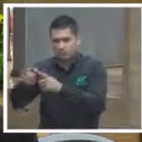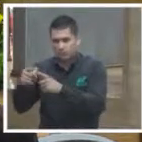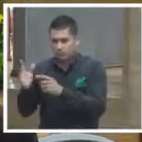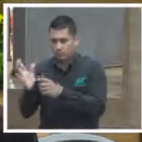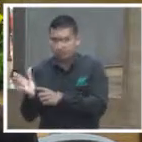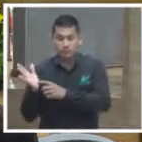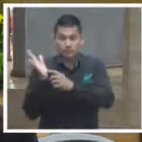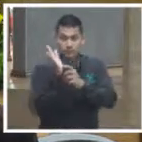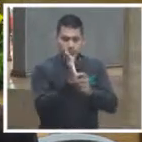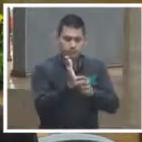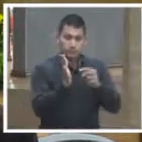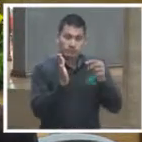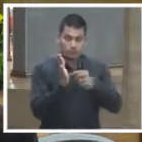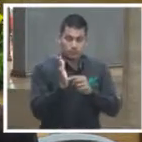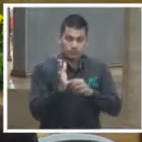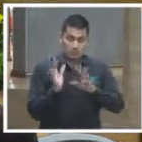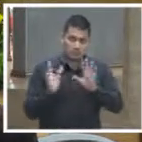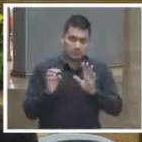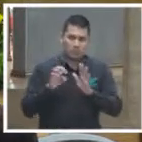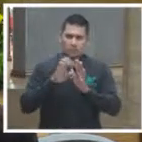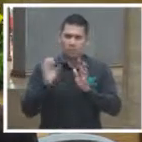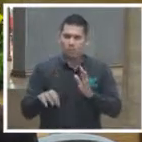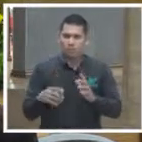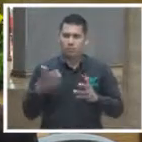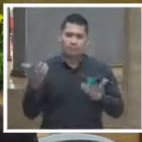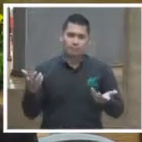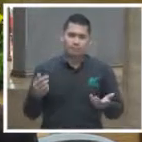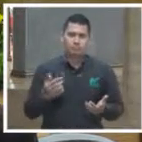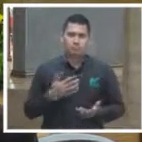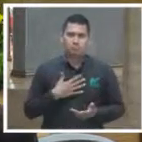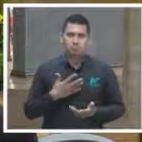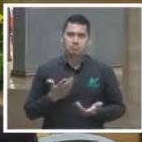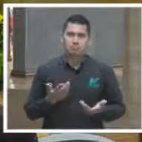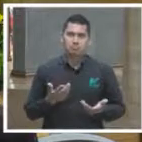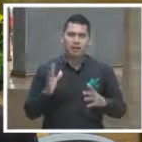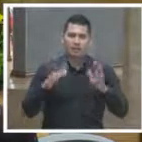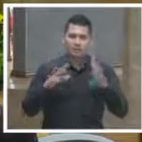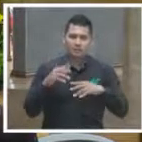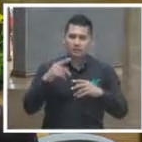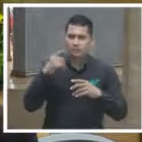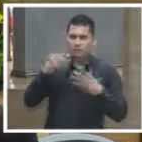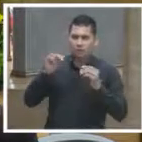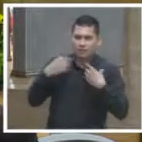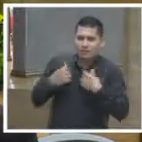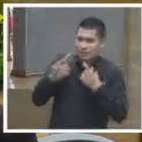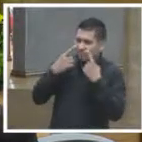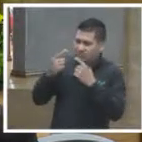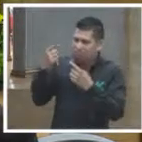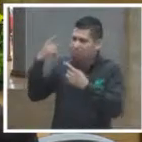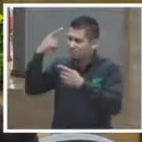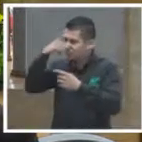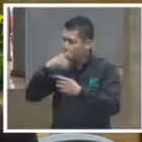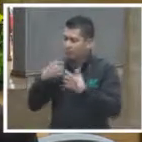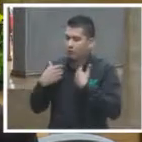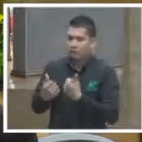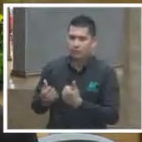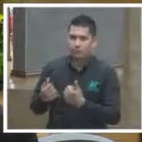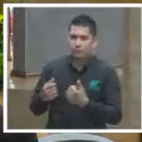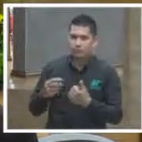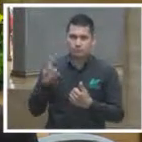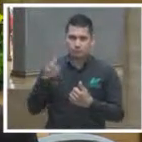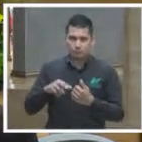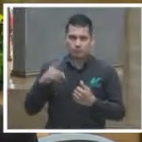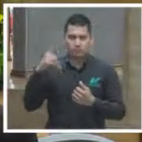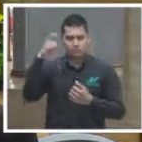si el derecho es relativamente opaco por el vocabulario por el modo como he dicho existe un costo incremental